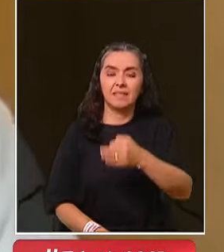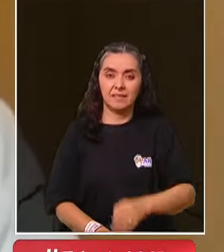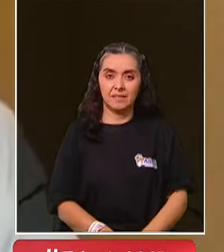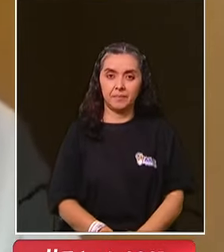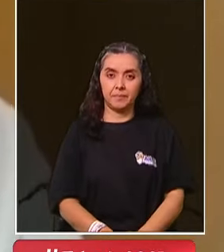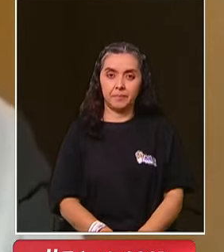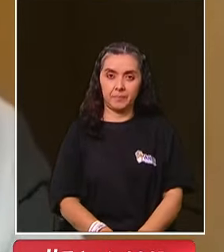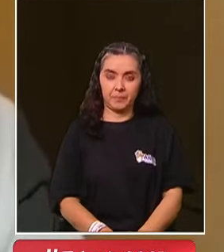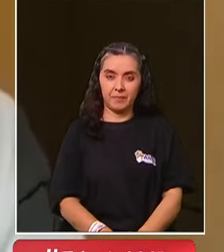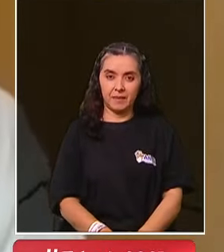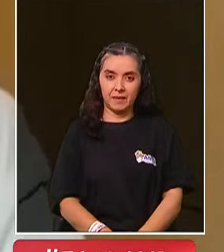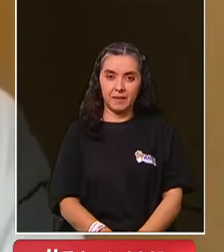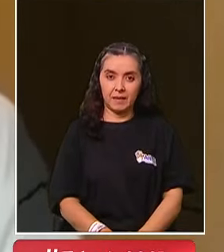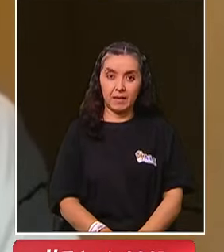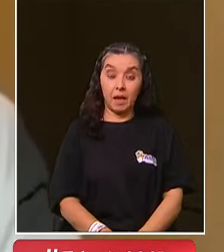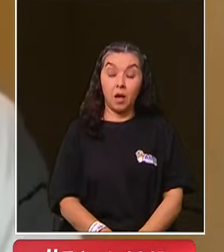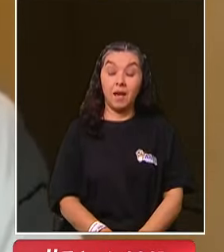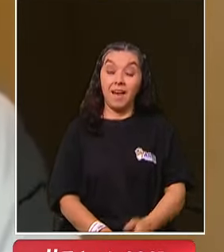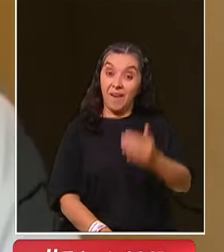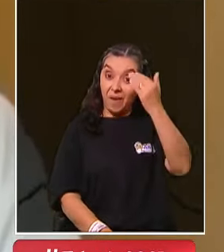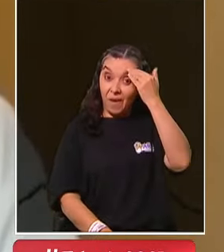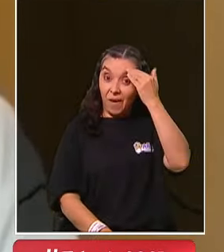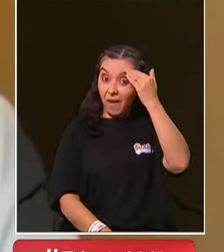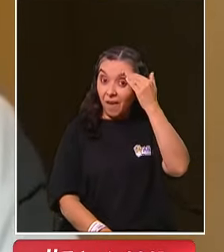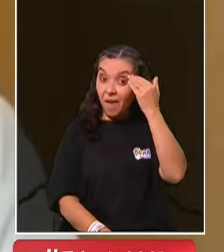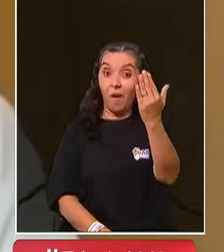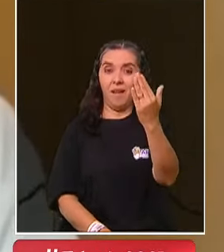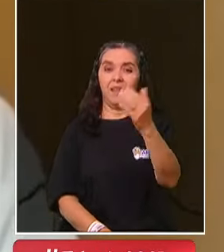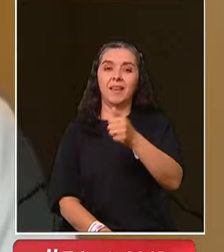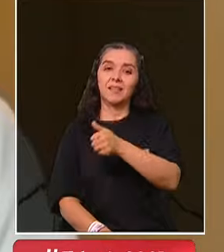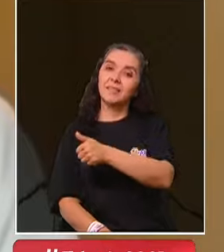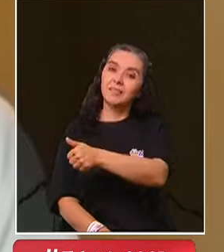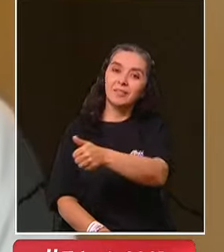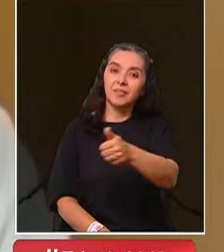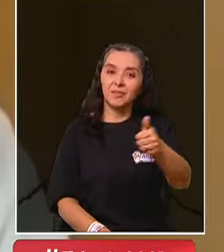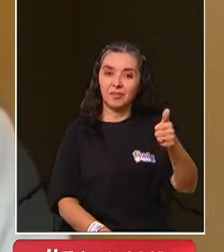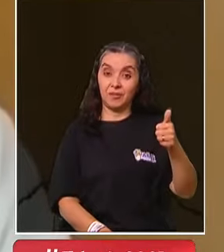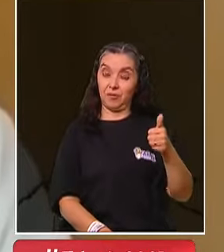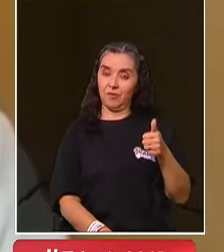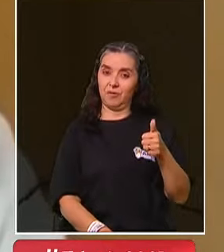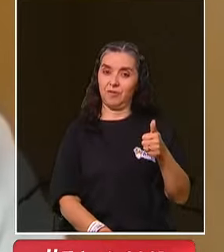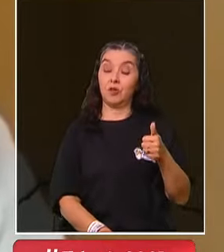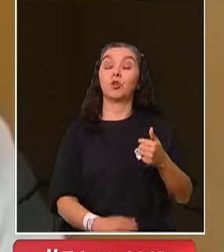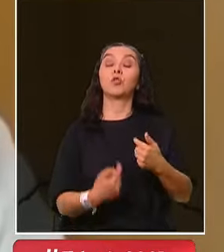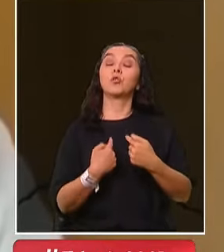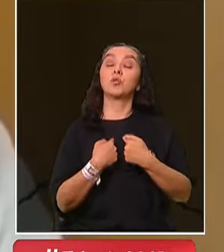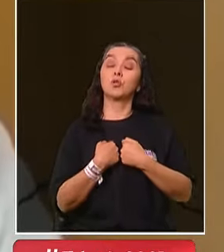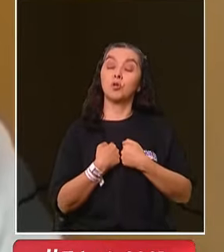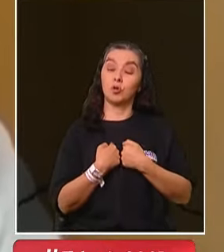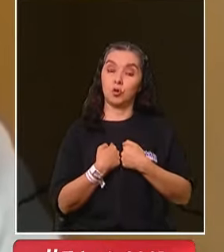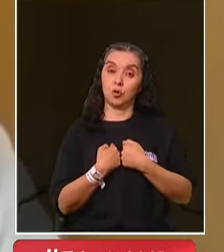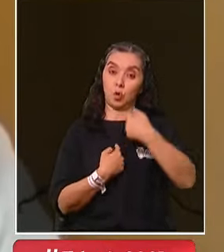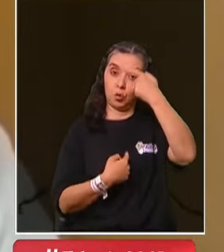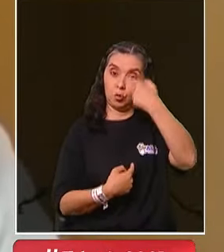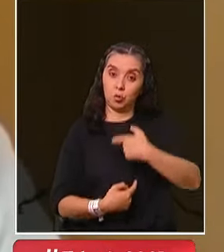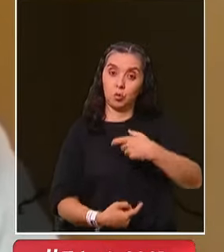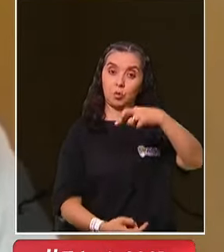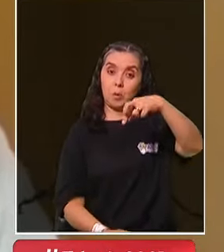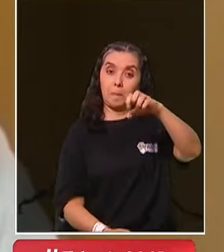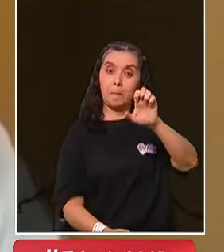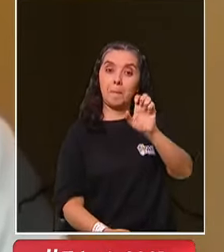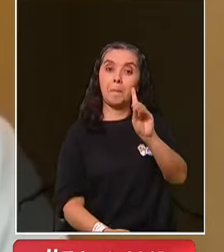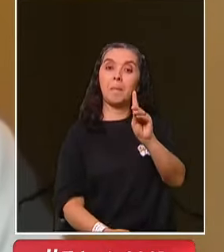Hola a todos. Yo soy Pedro León